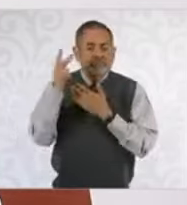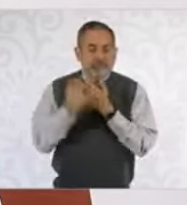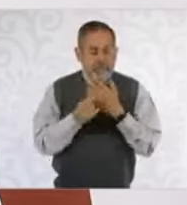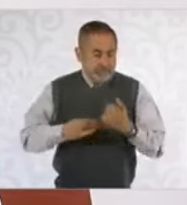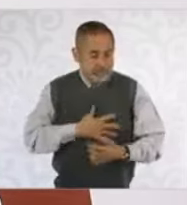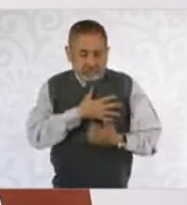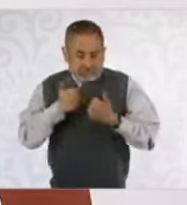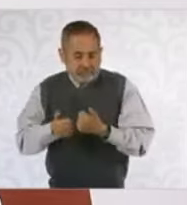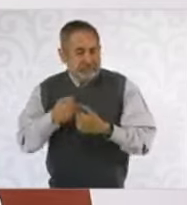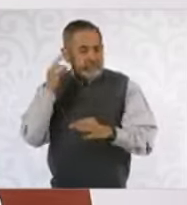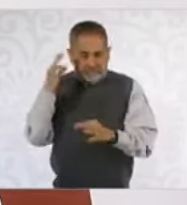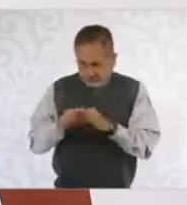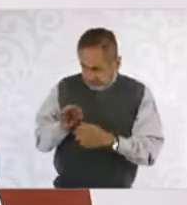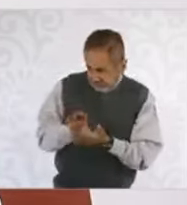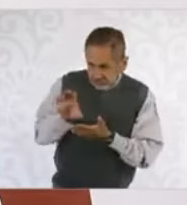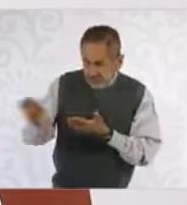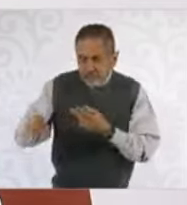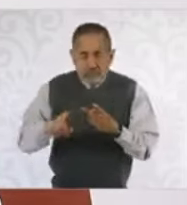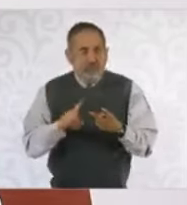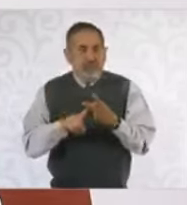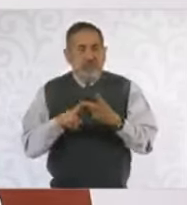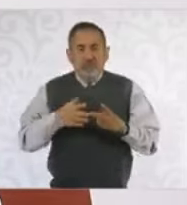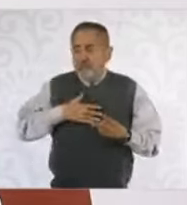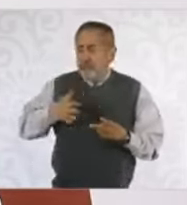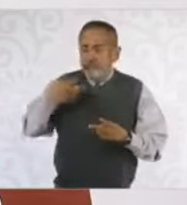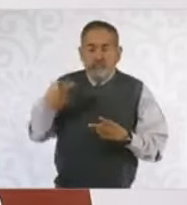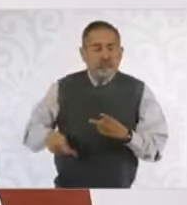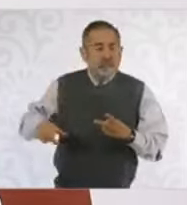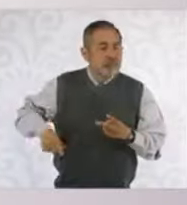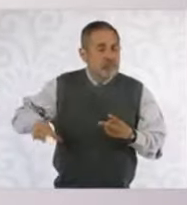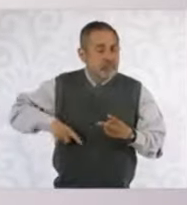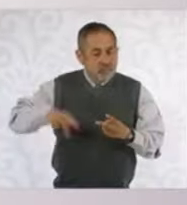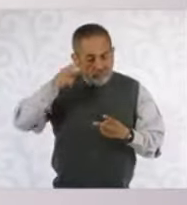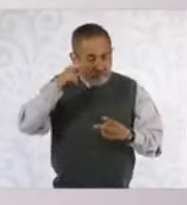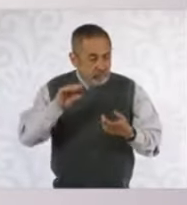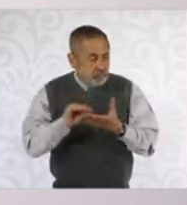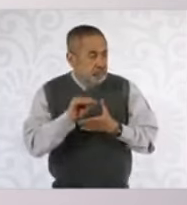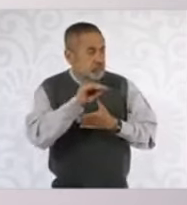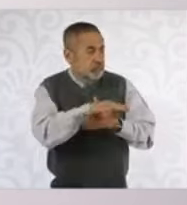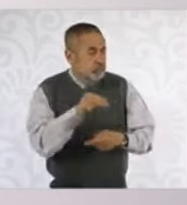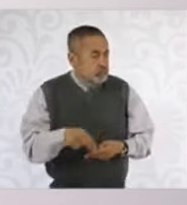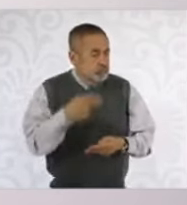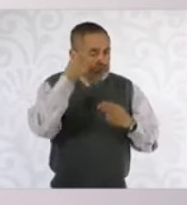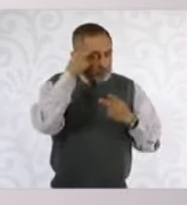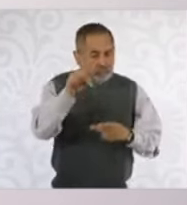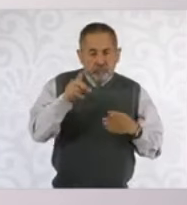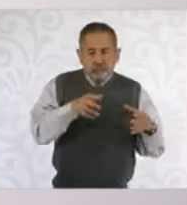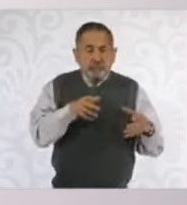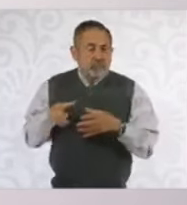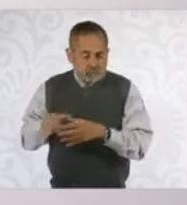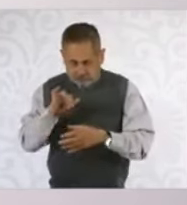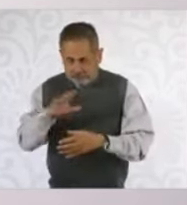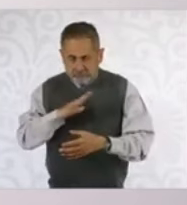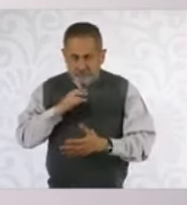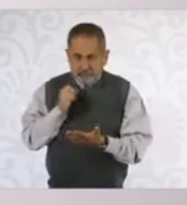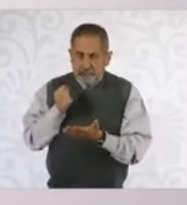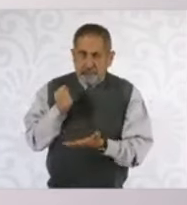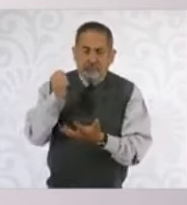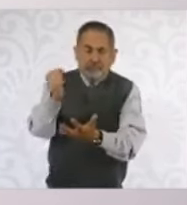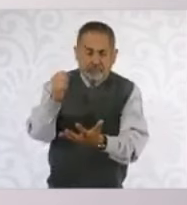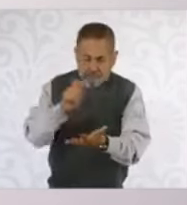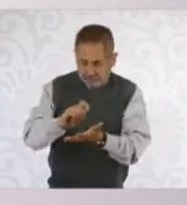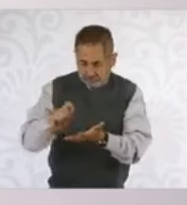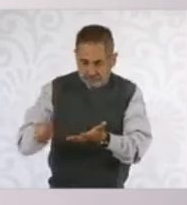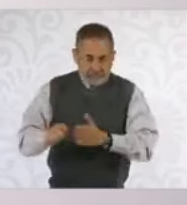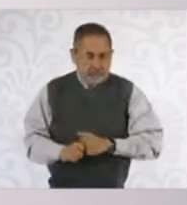inversiones públicas y se hace una reorientación. Y al fortalecer Pemex